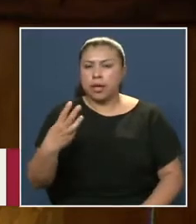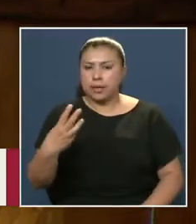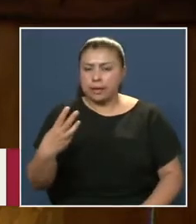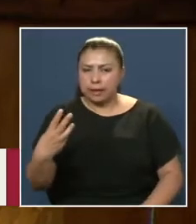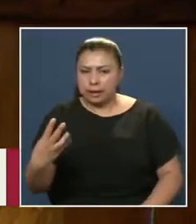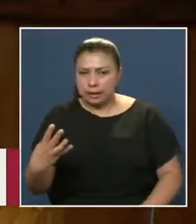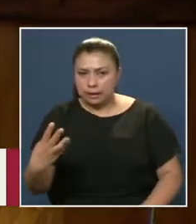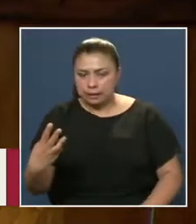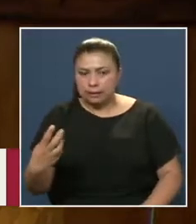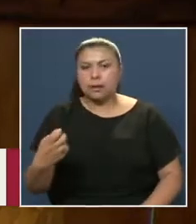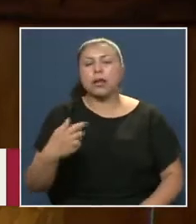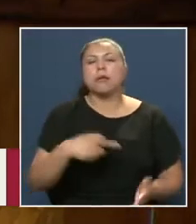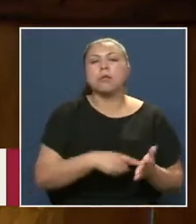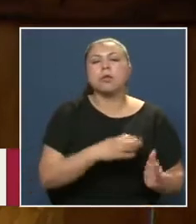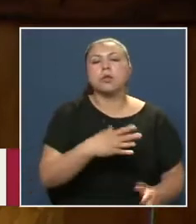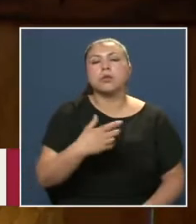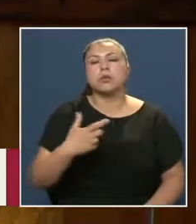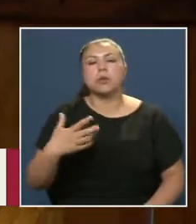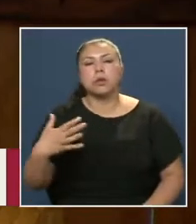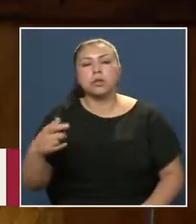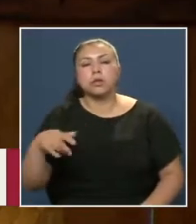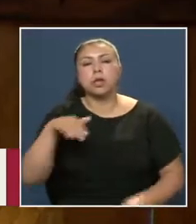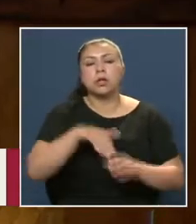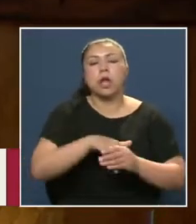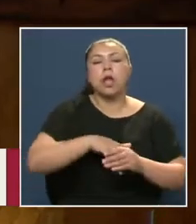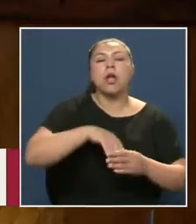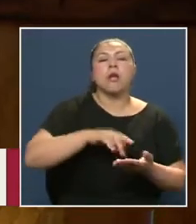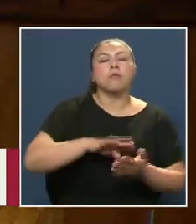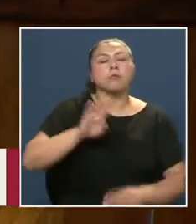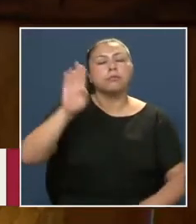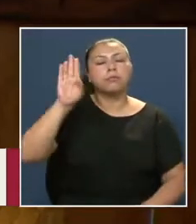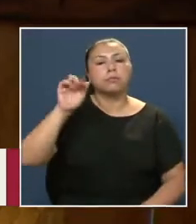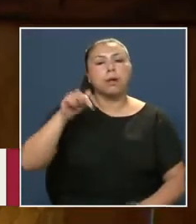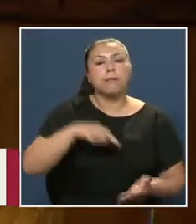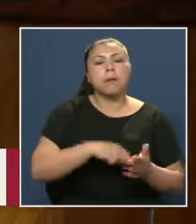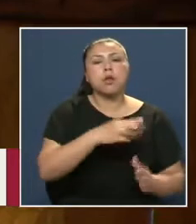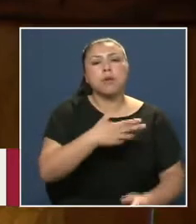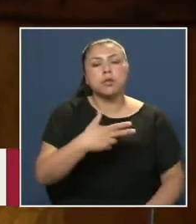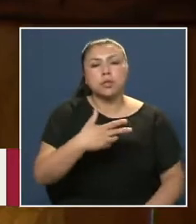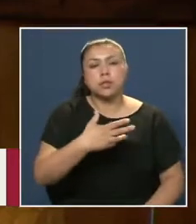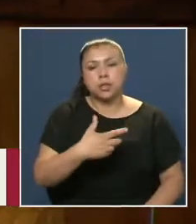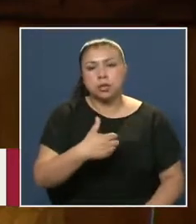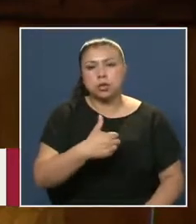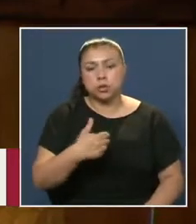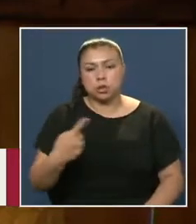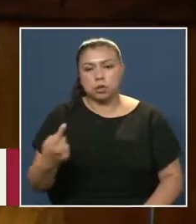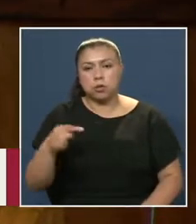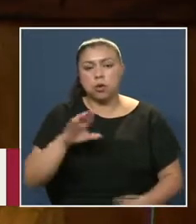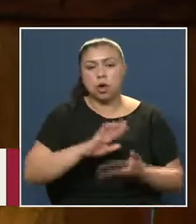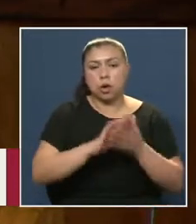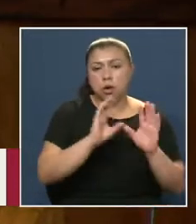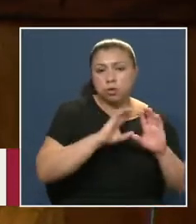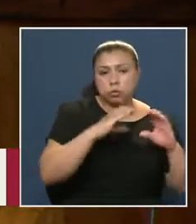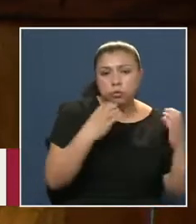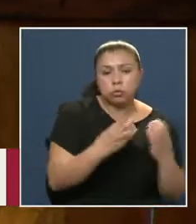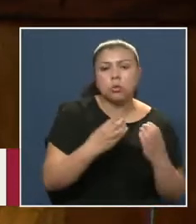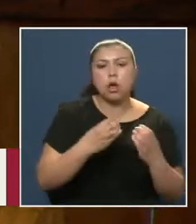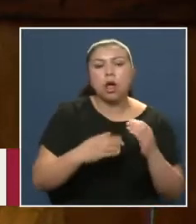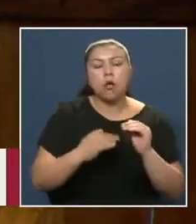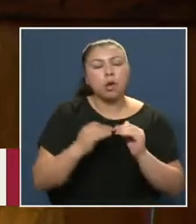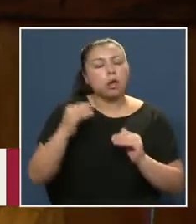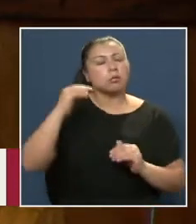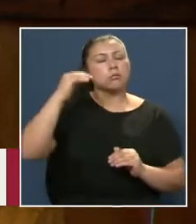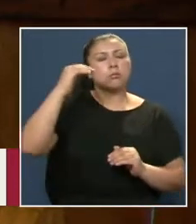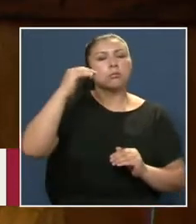Y senador En las elecciones Parlamentarias De marzo De 1961 En estas corporaciones Tanta fue su altura